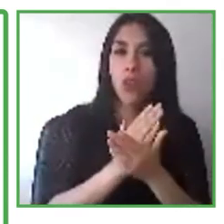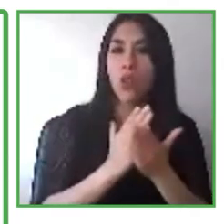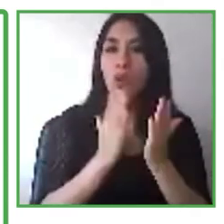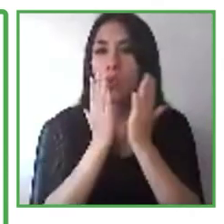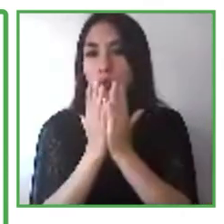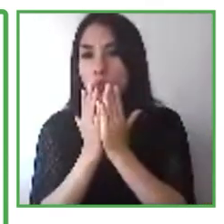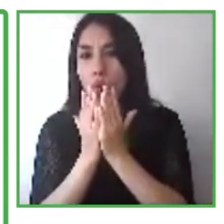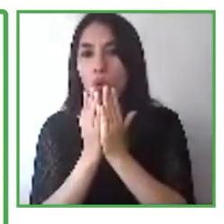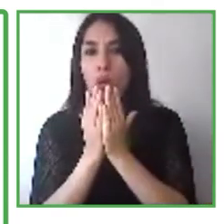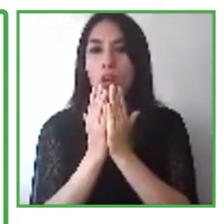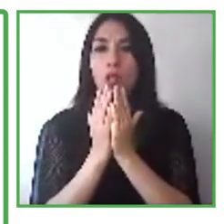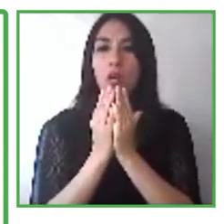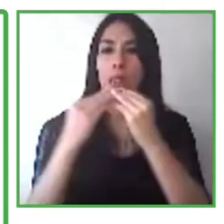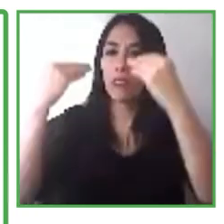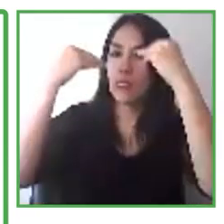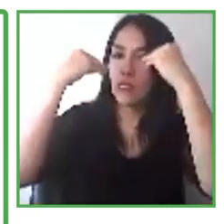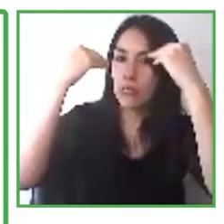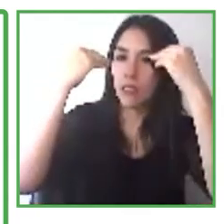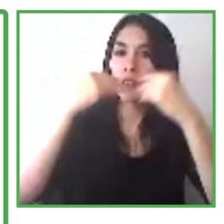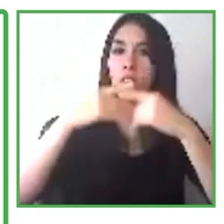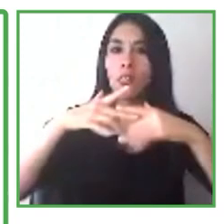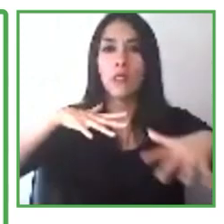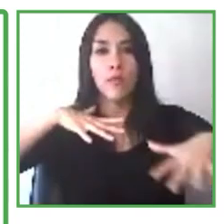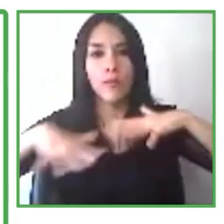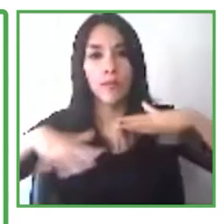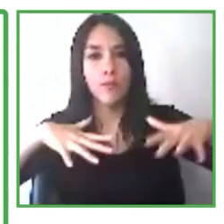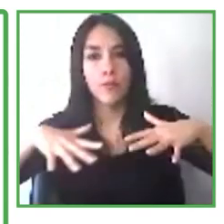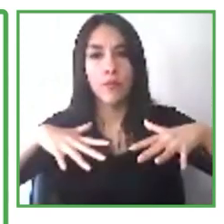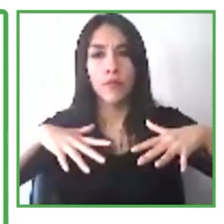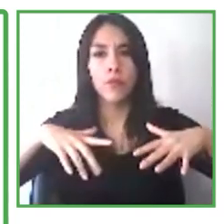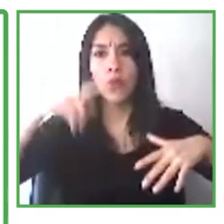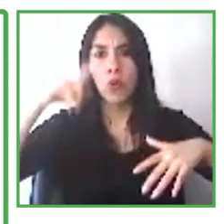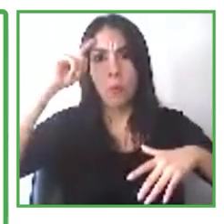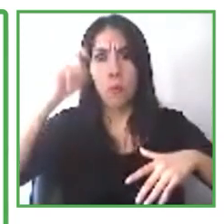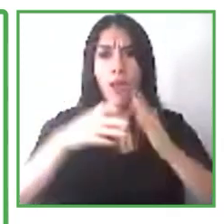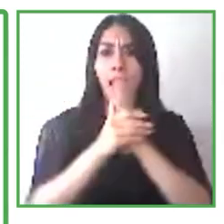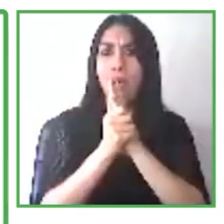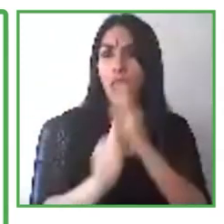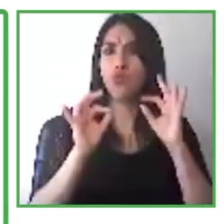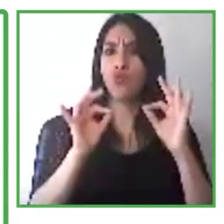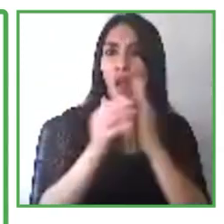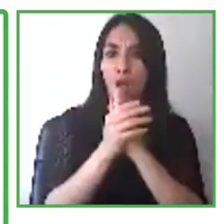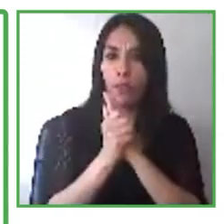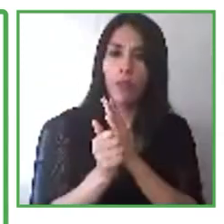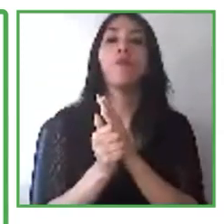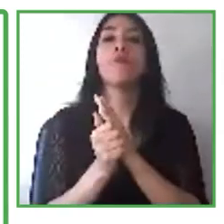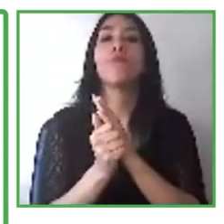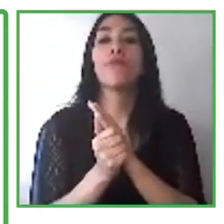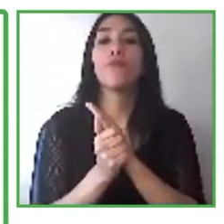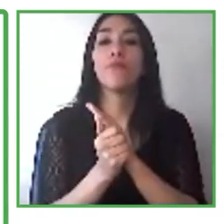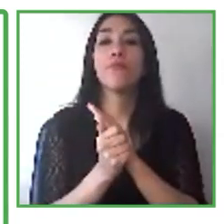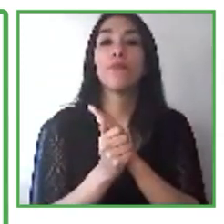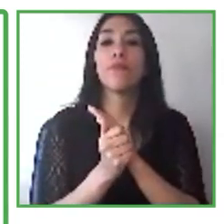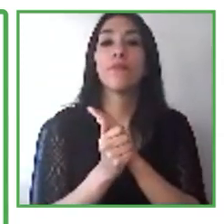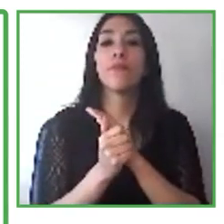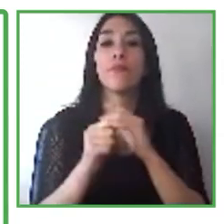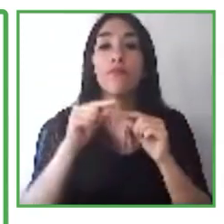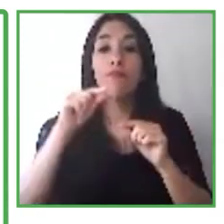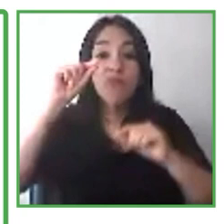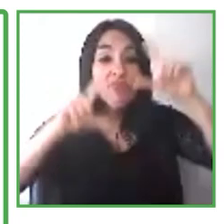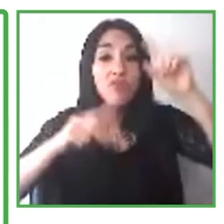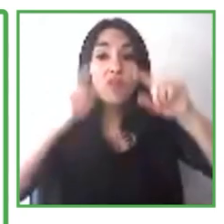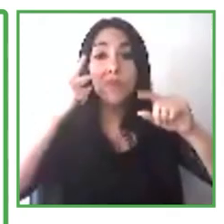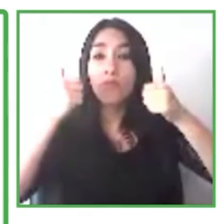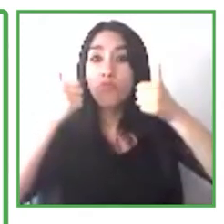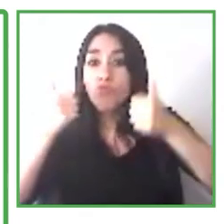Esto incluye emprendimiento y otro tipo de habilidades también. En esta capacitación, que puede ser en persona y también